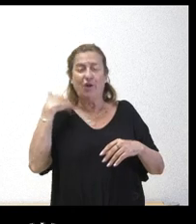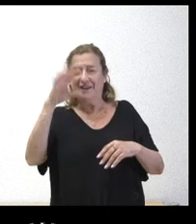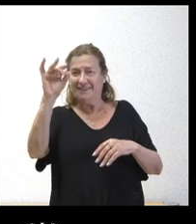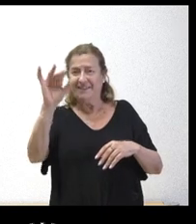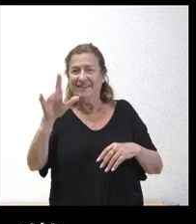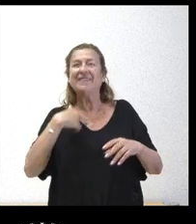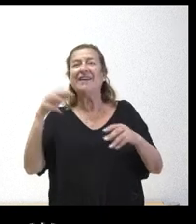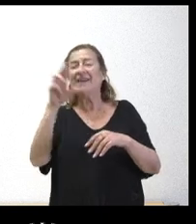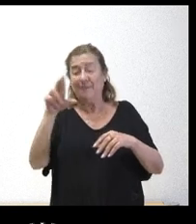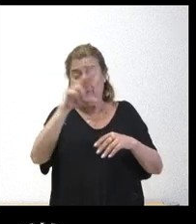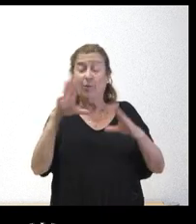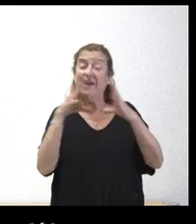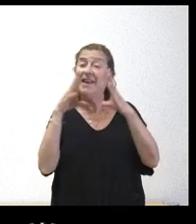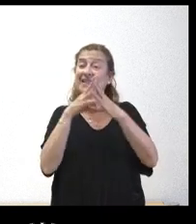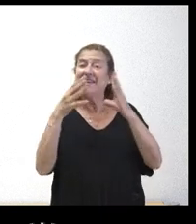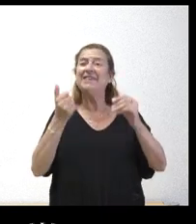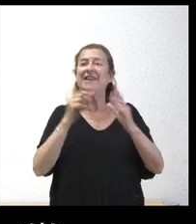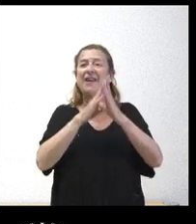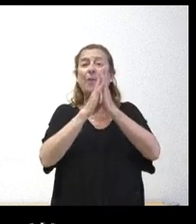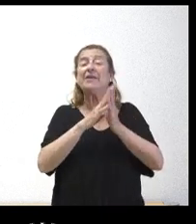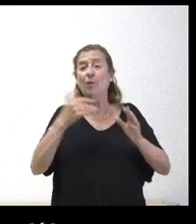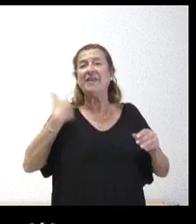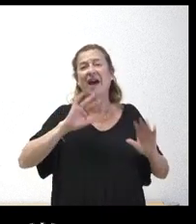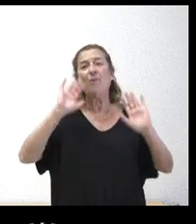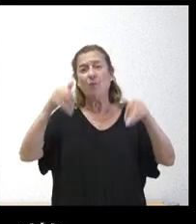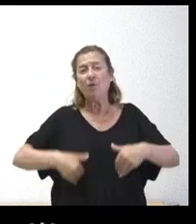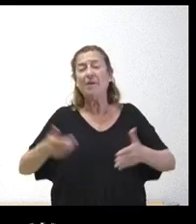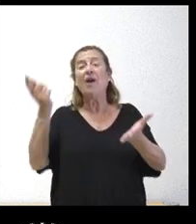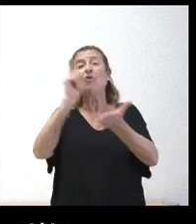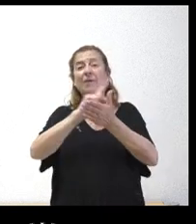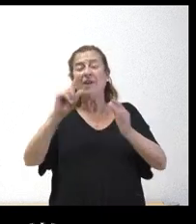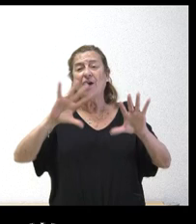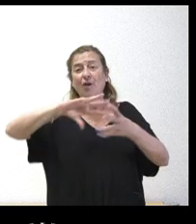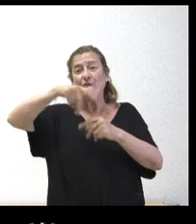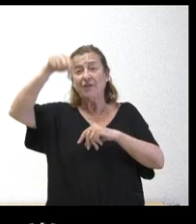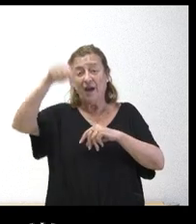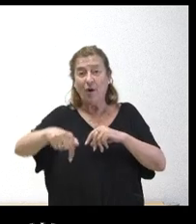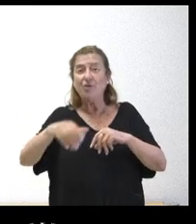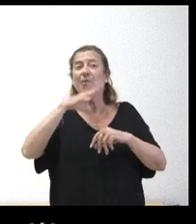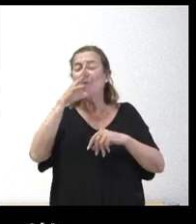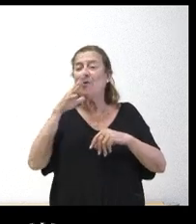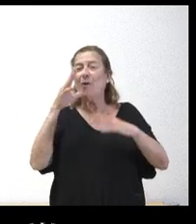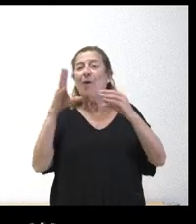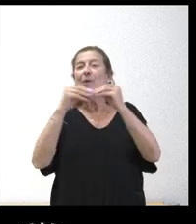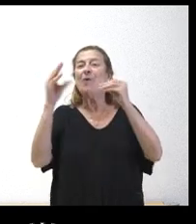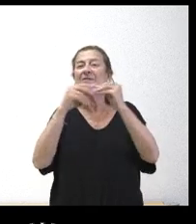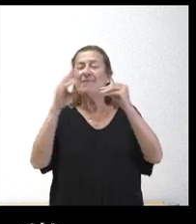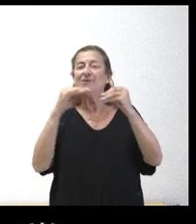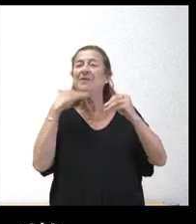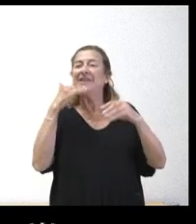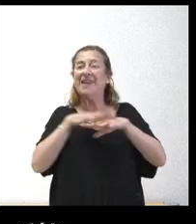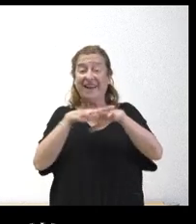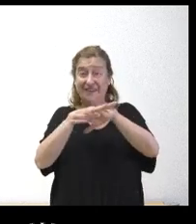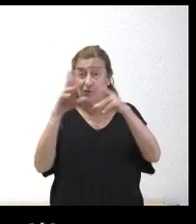repito que la iglesia de San Bartolomé de la Barboja ya vuelve a ser noticia porque se están usando bastante las redes sociales para